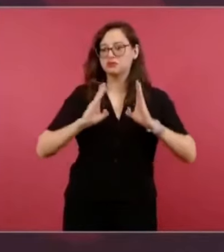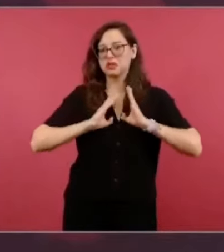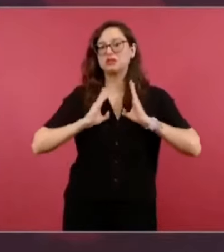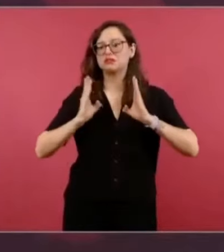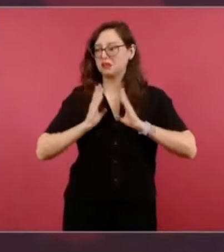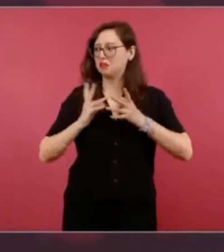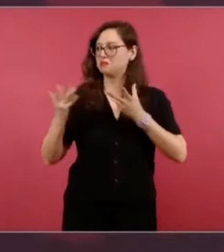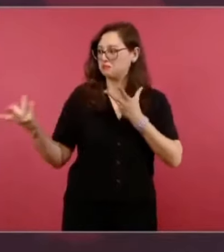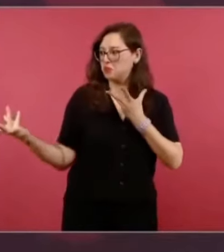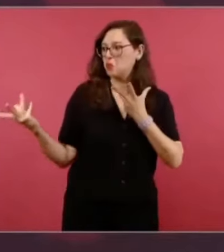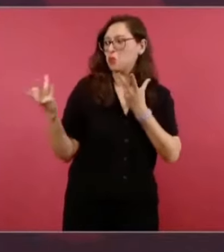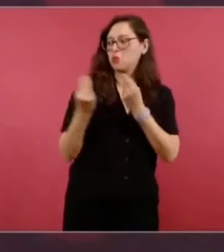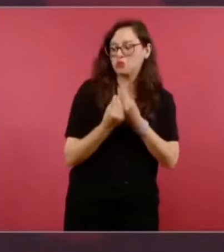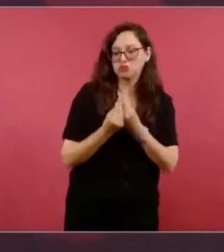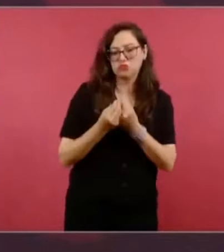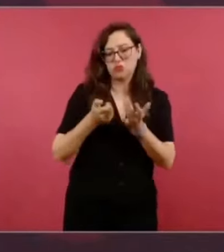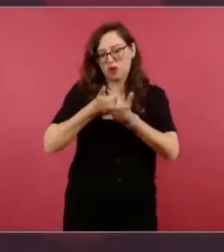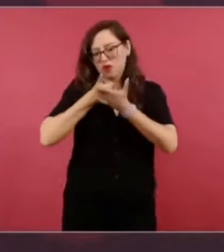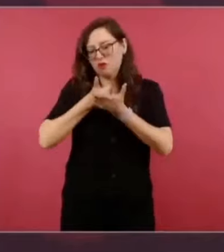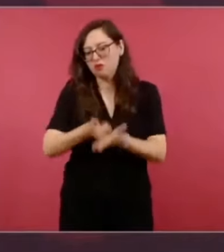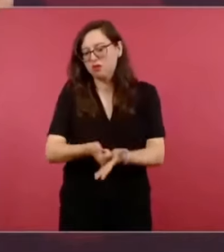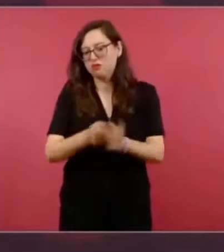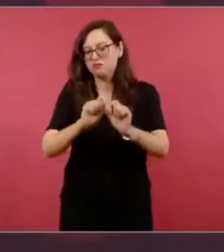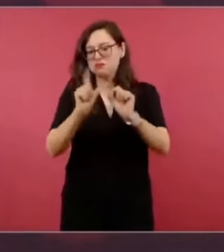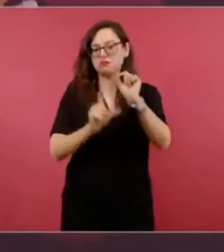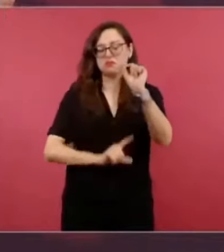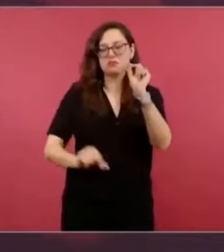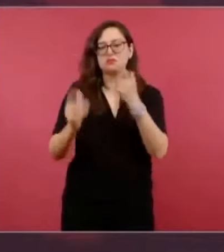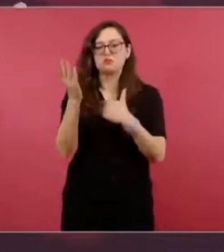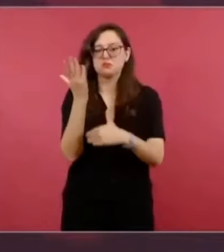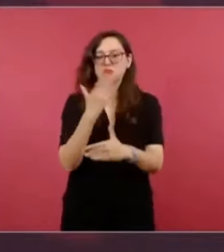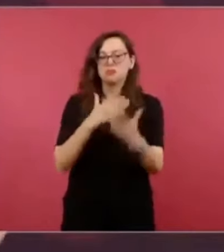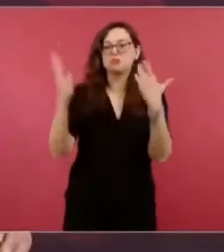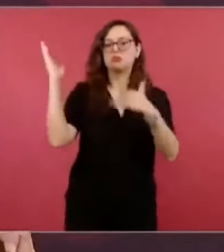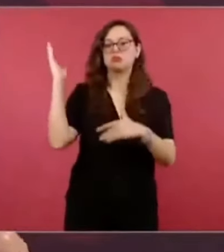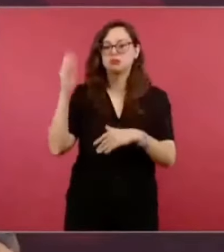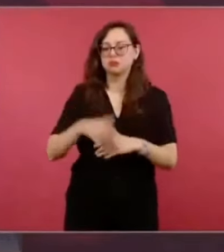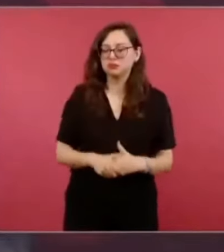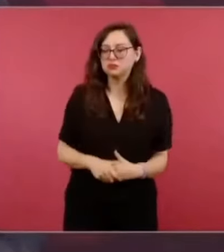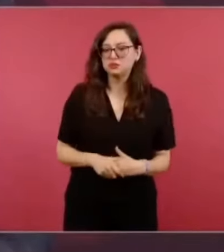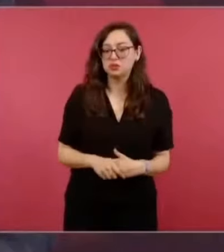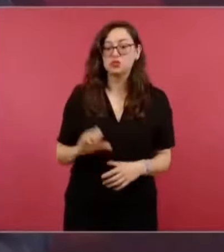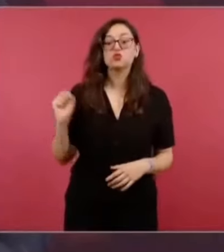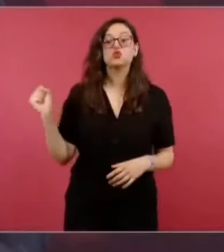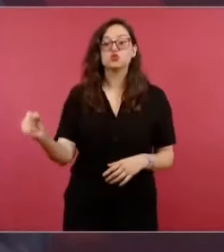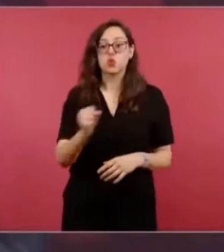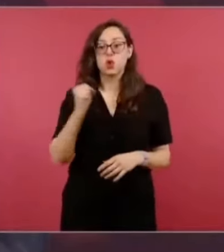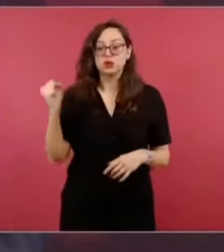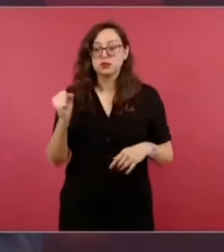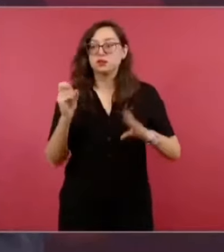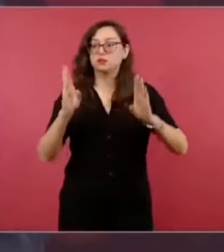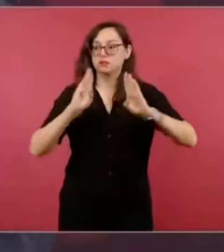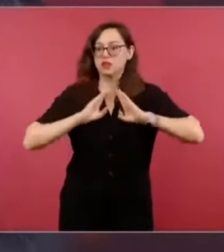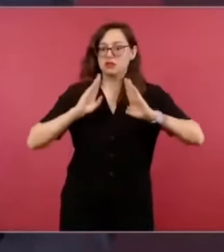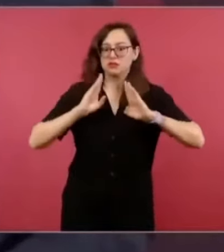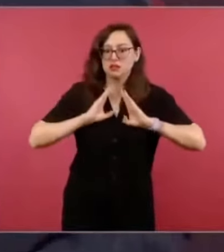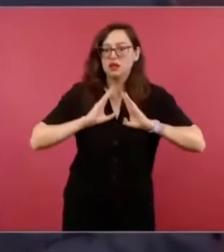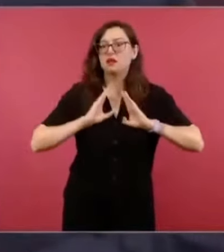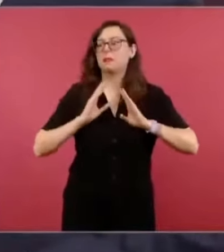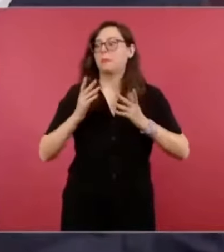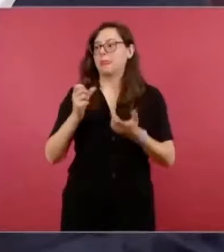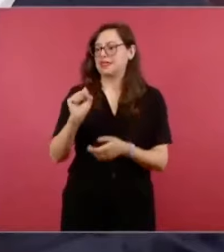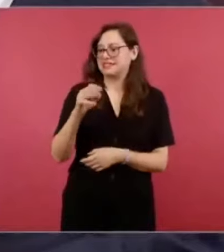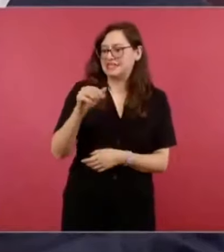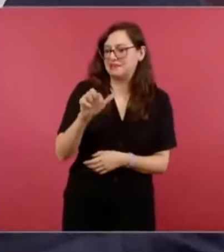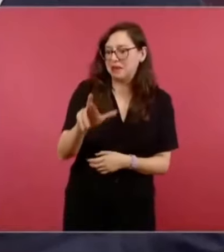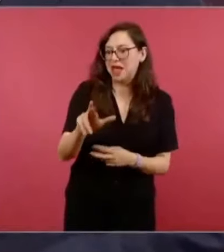había otras secretarías